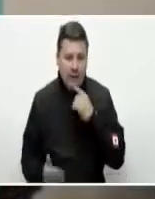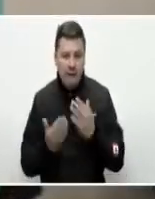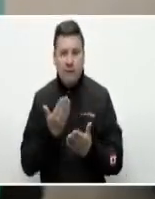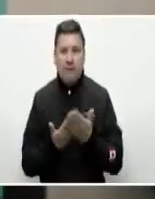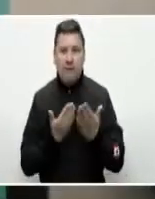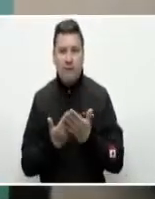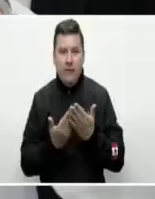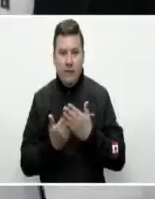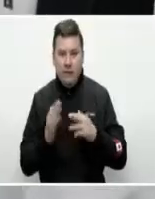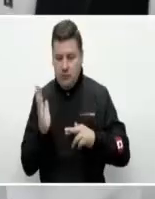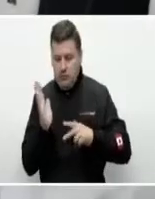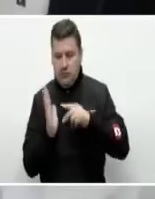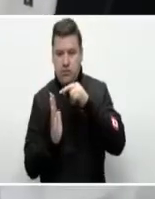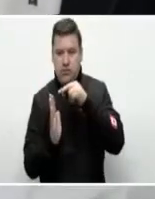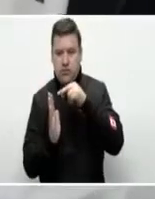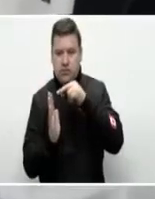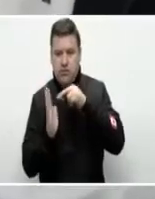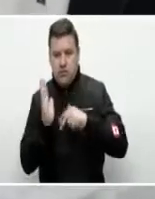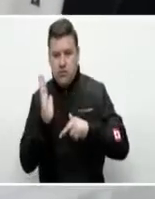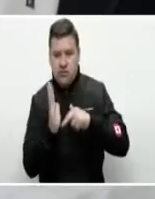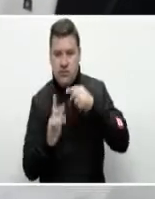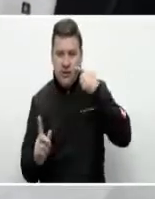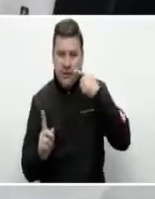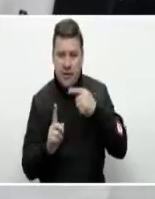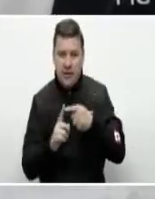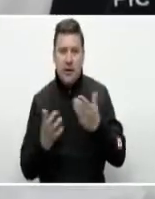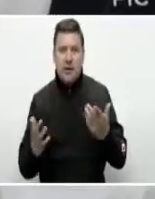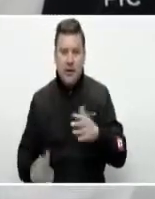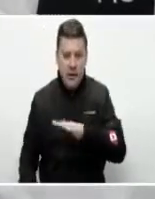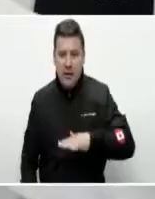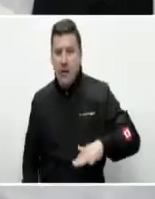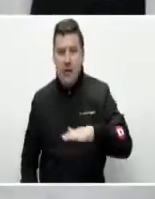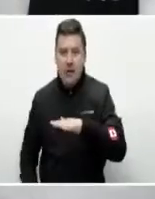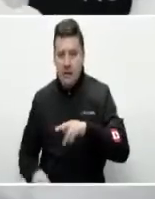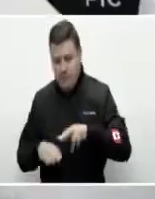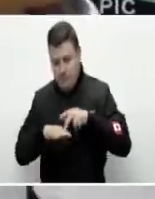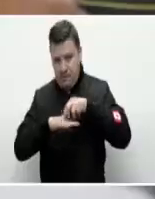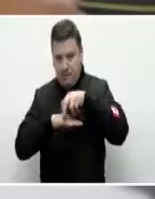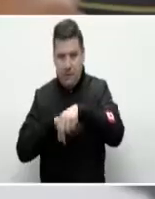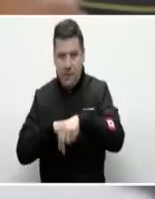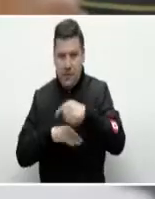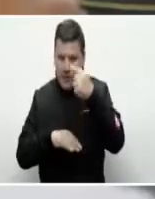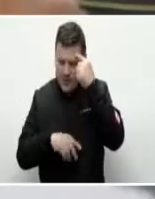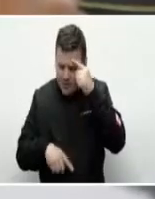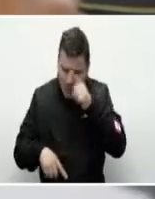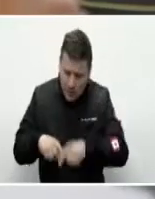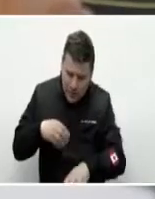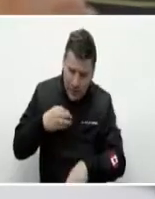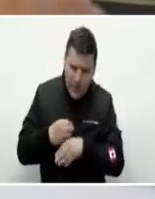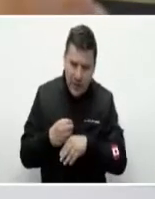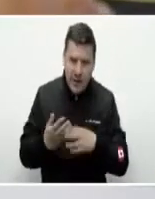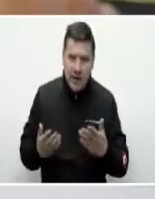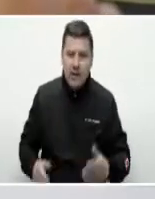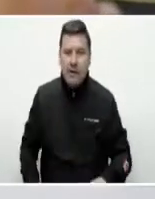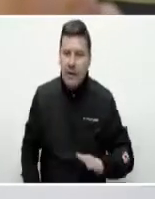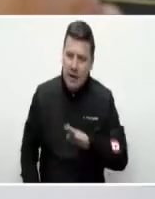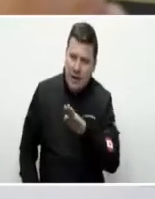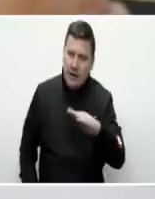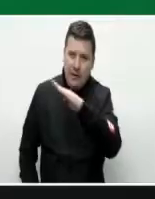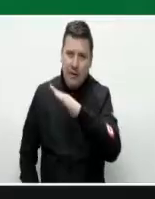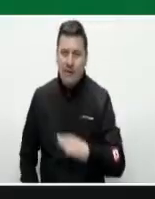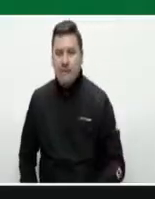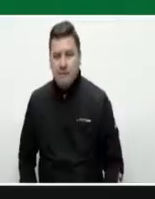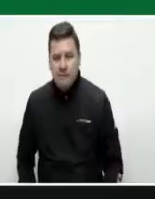facilitaría el ascenso y descenso de los usuarios, en especial en aquellas edificaciones a las que no se les puede adicionar ascensores o rampas. El